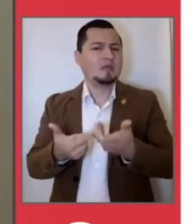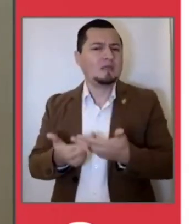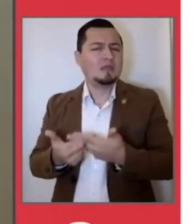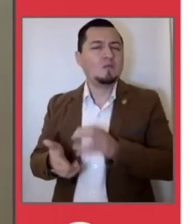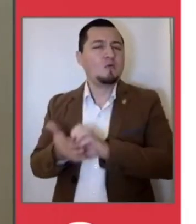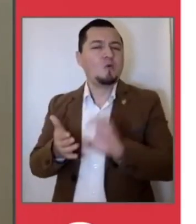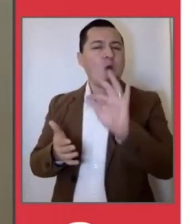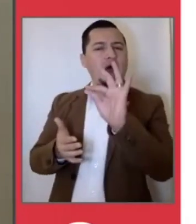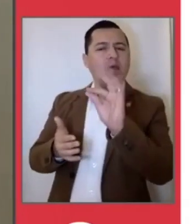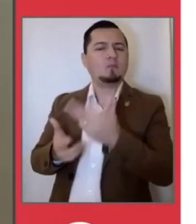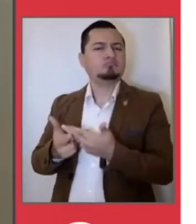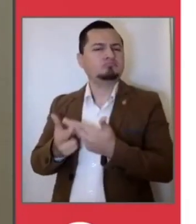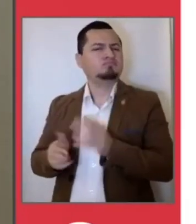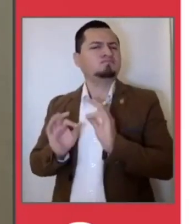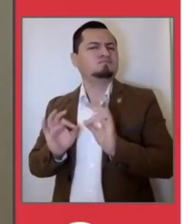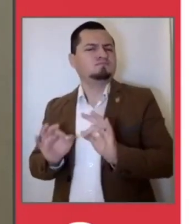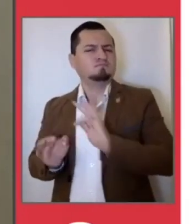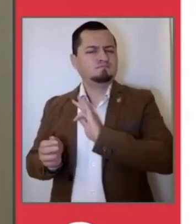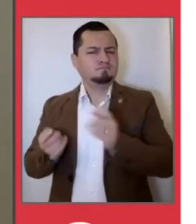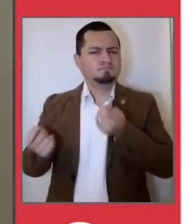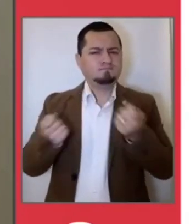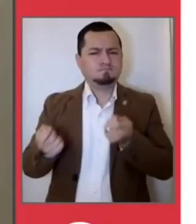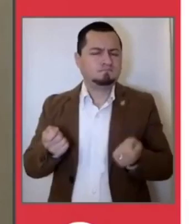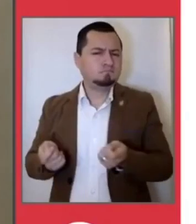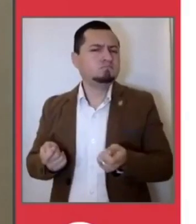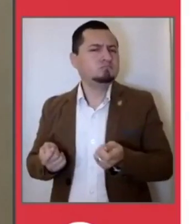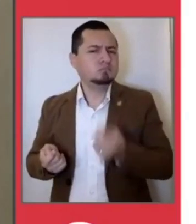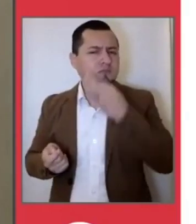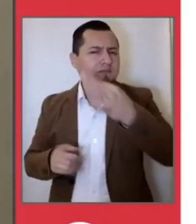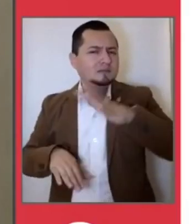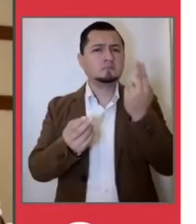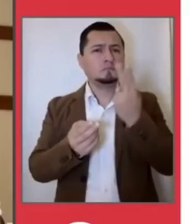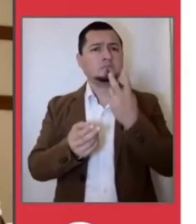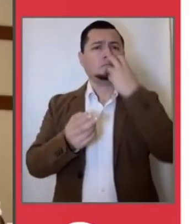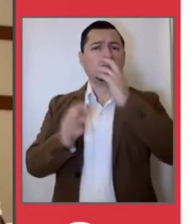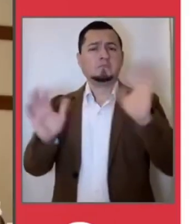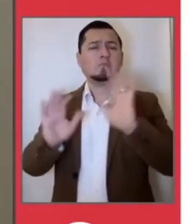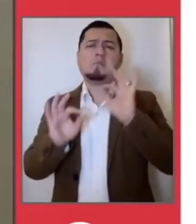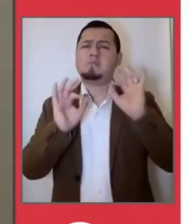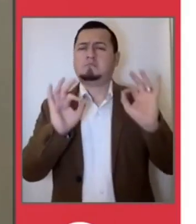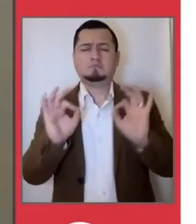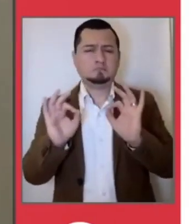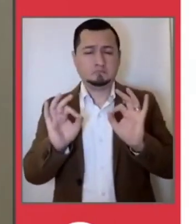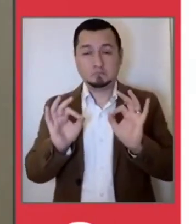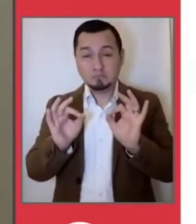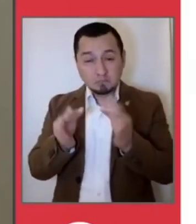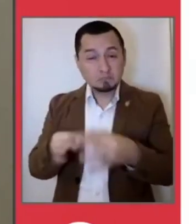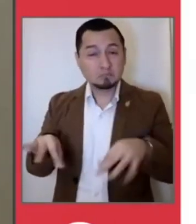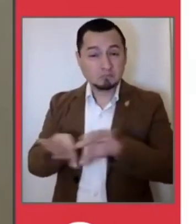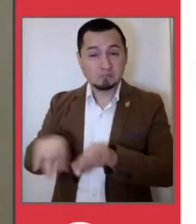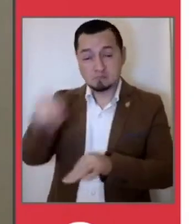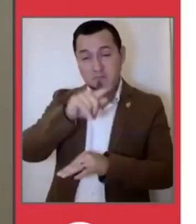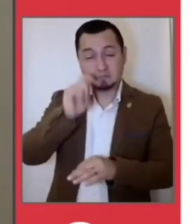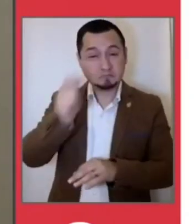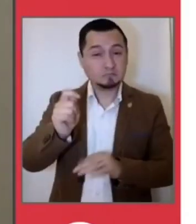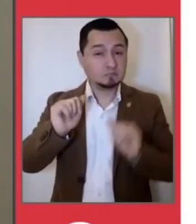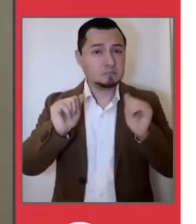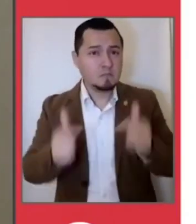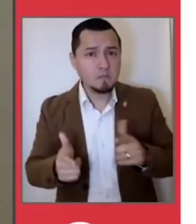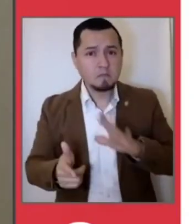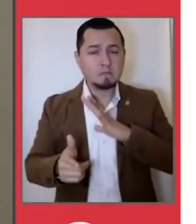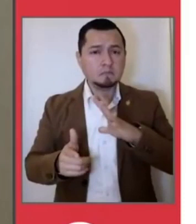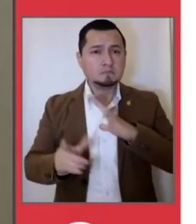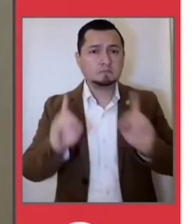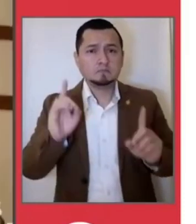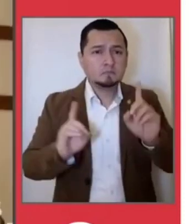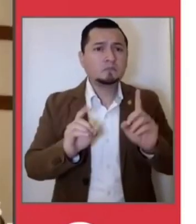importante es entender en dónde hay margen de maniobra y eso es justo lo que queremos explicar. Y esto es muy importante. Si alguien tiene dudas